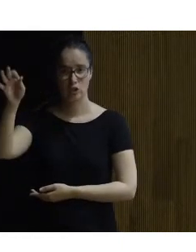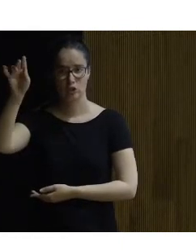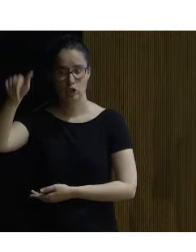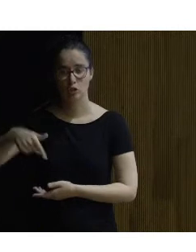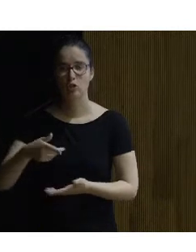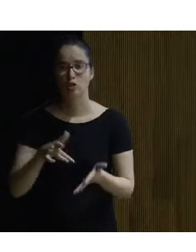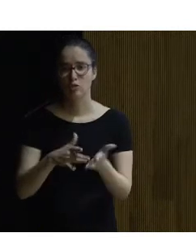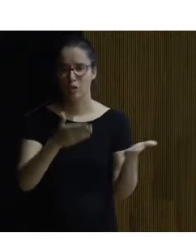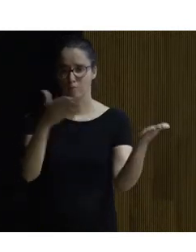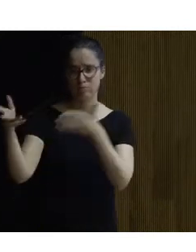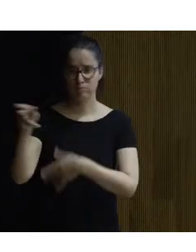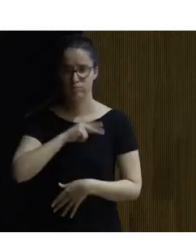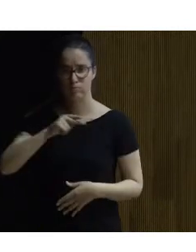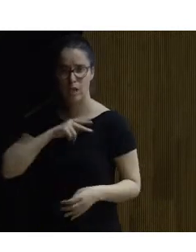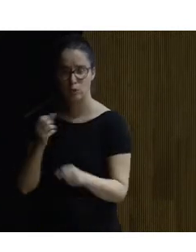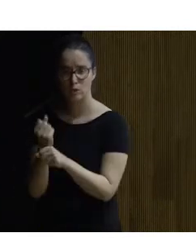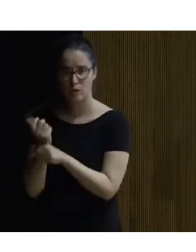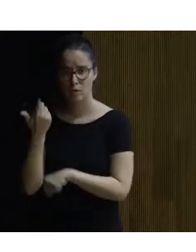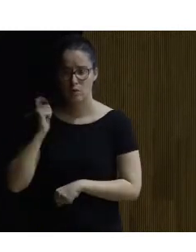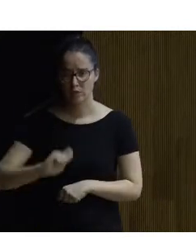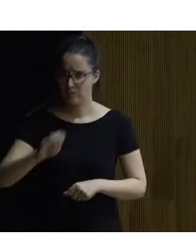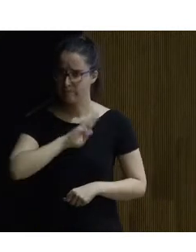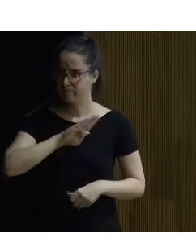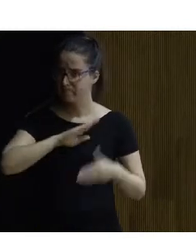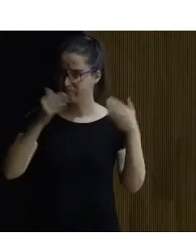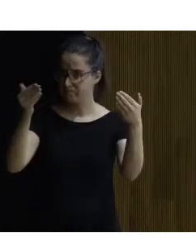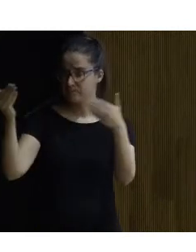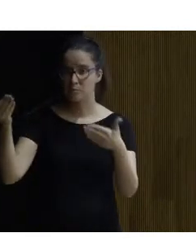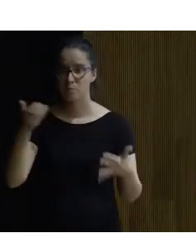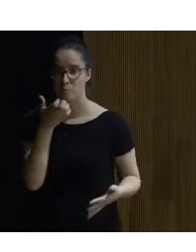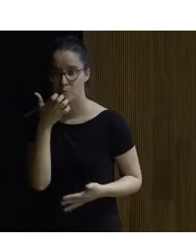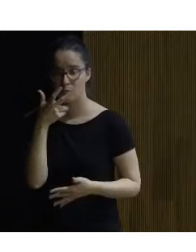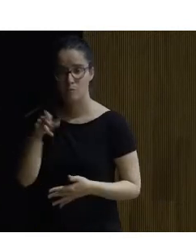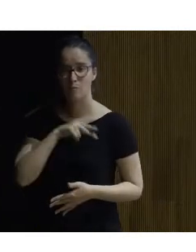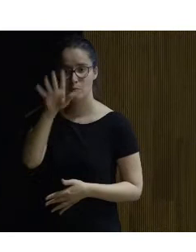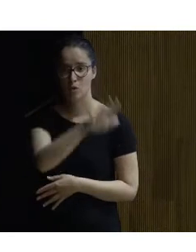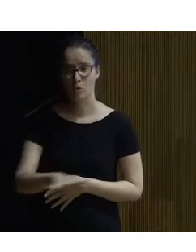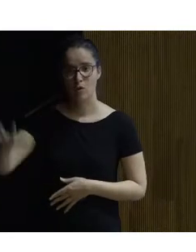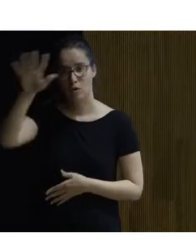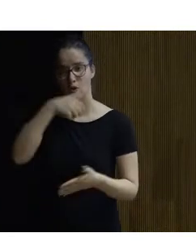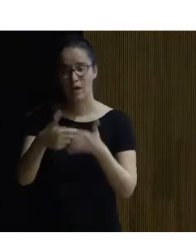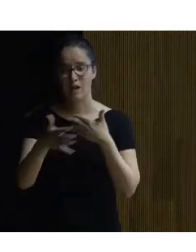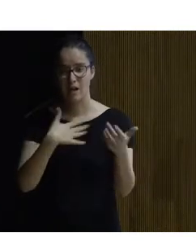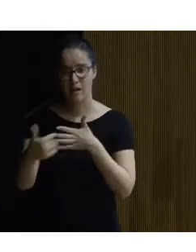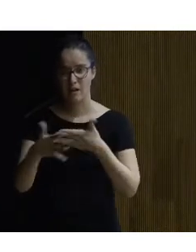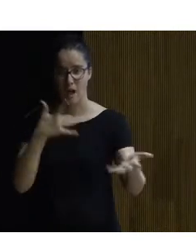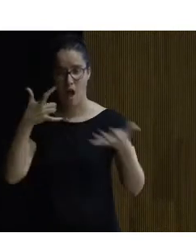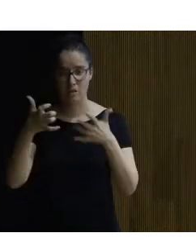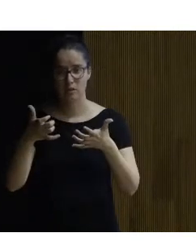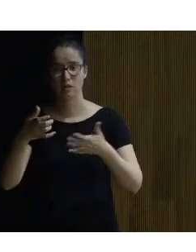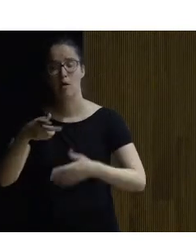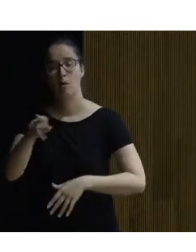numerosos reconocimientos a su labor profesional entre otros es Premio Nacional de Artes Plásticas Premio Nacional de